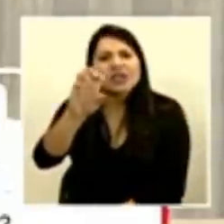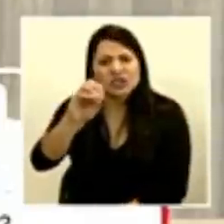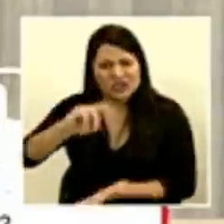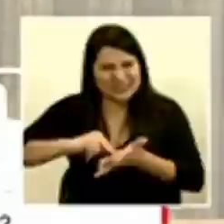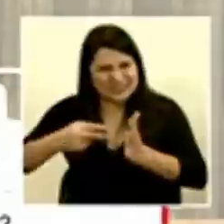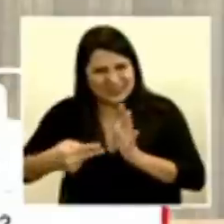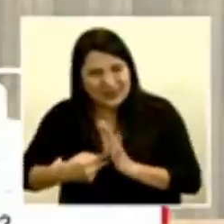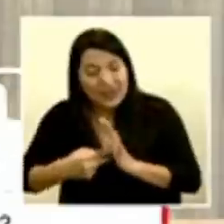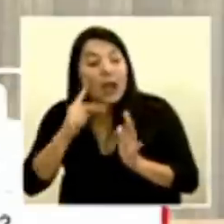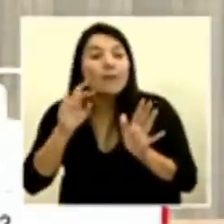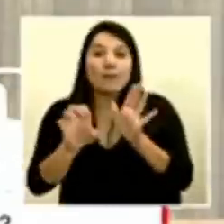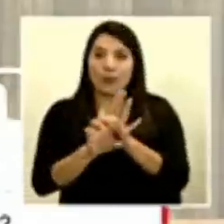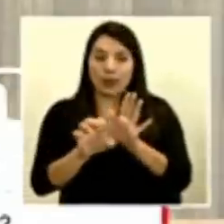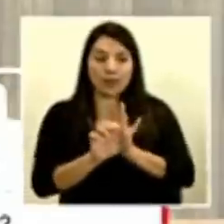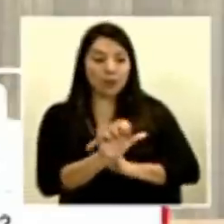una forma